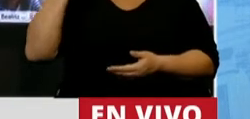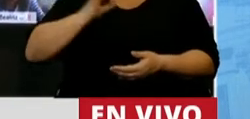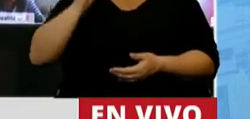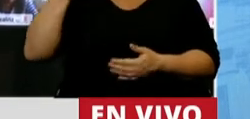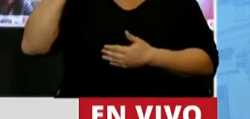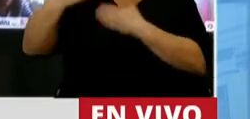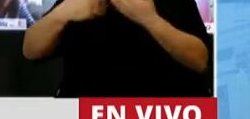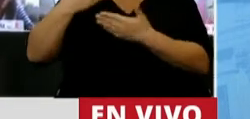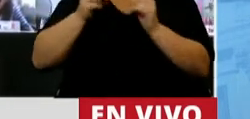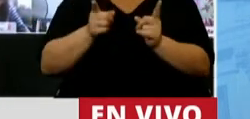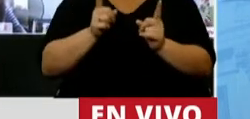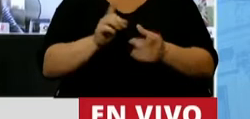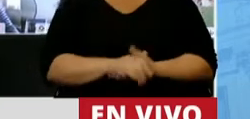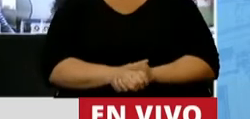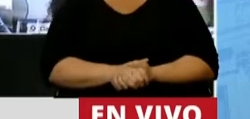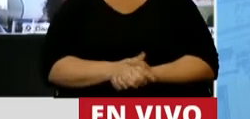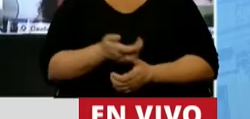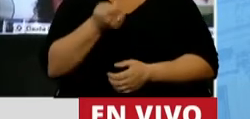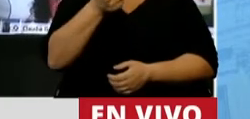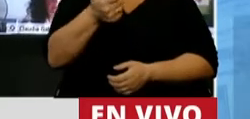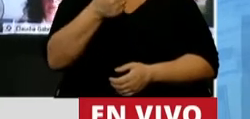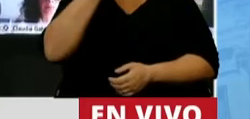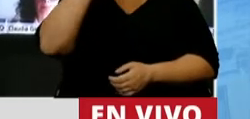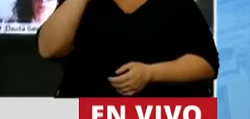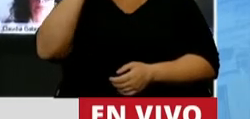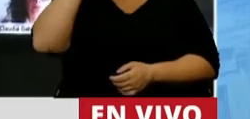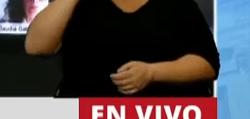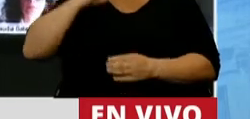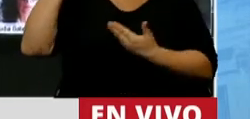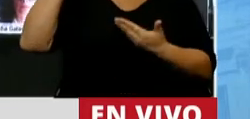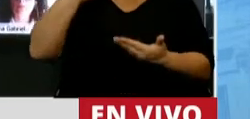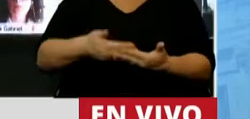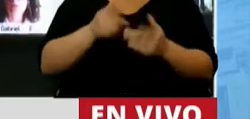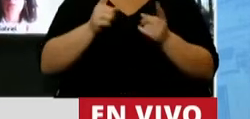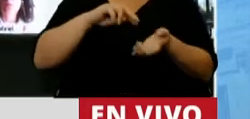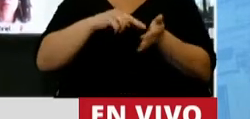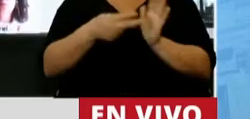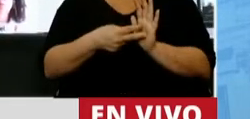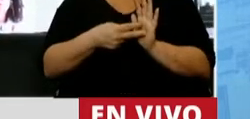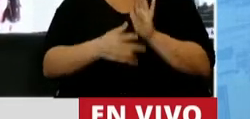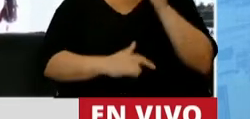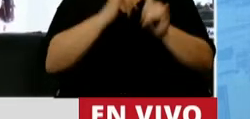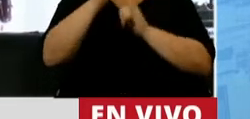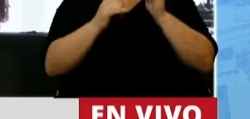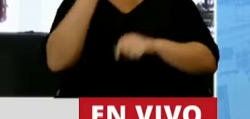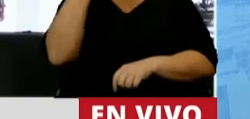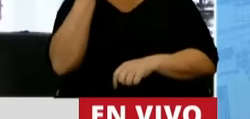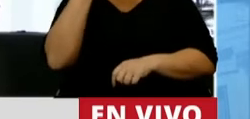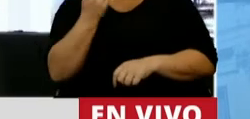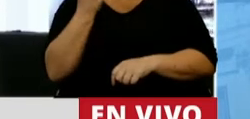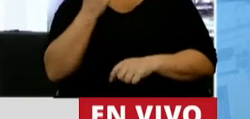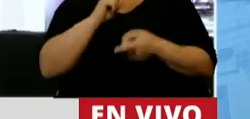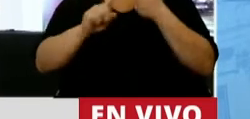años, podríamos hablar casi desde la última década, que los datos de la macroeconomía